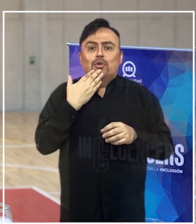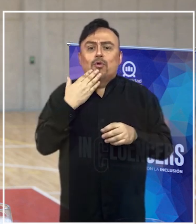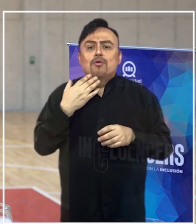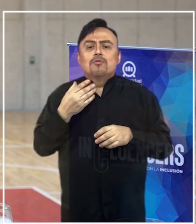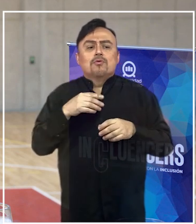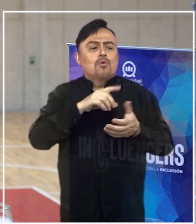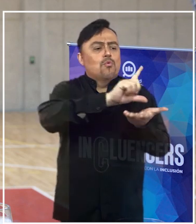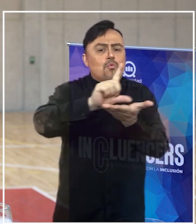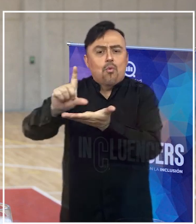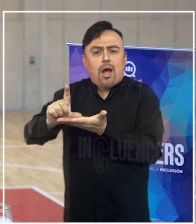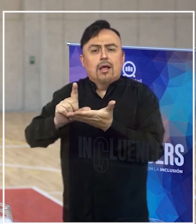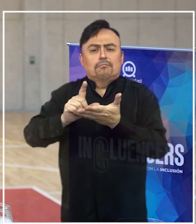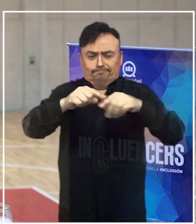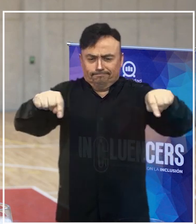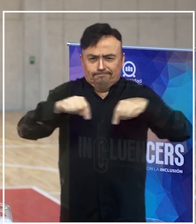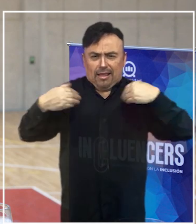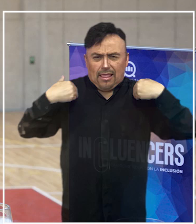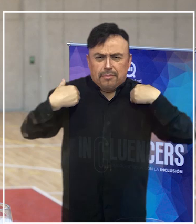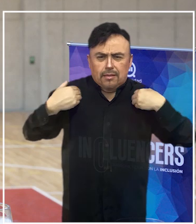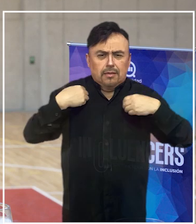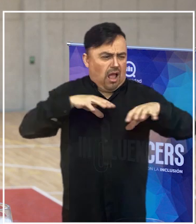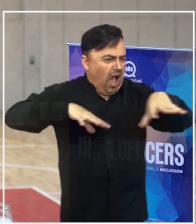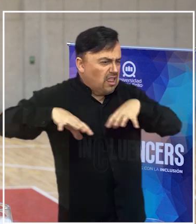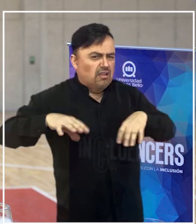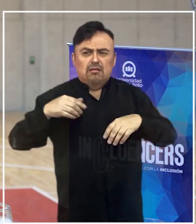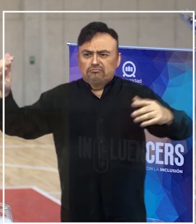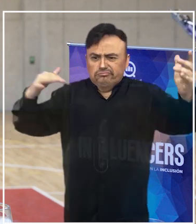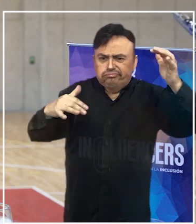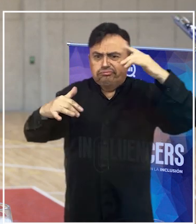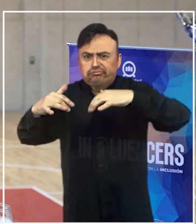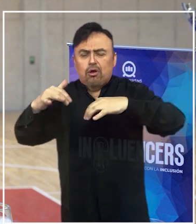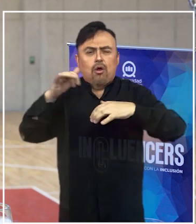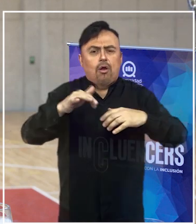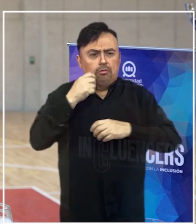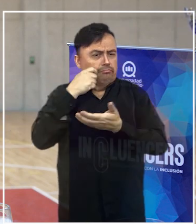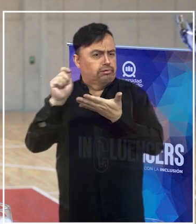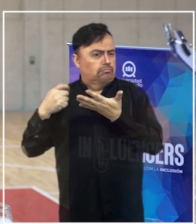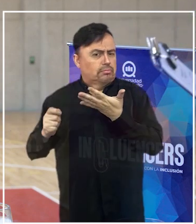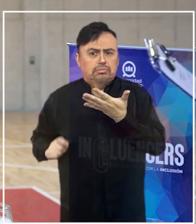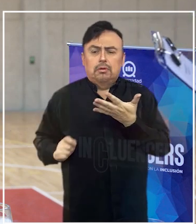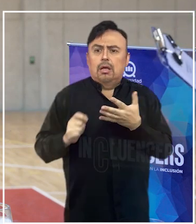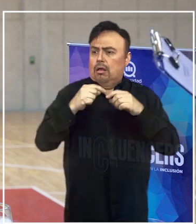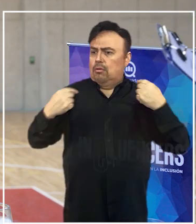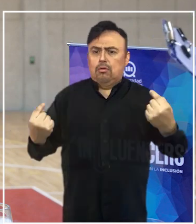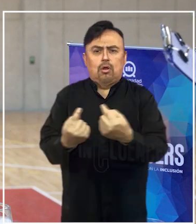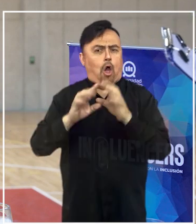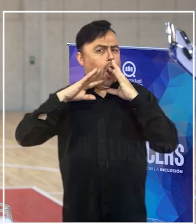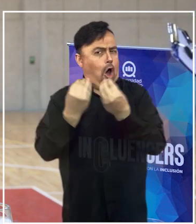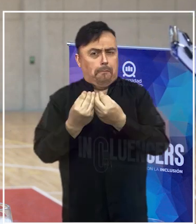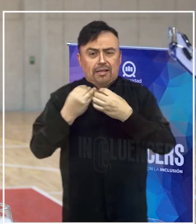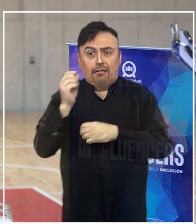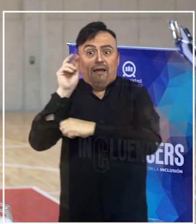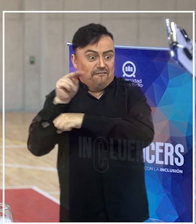recintos, ver varias actividades, ver la asistencia al público, ver en operación el parque prácticamente de forma completa.